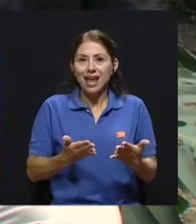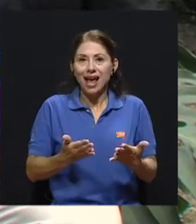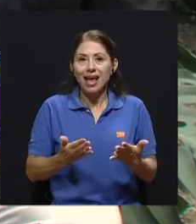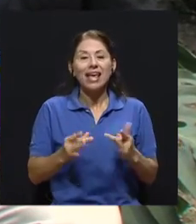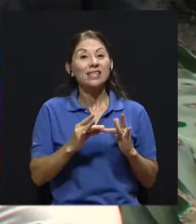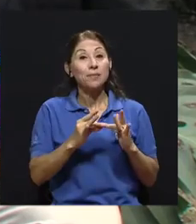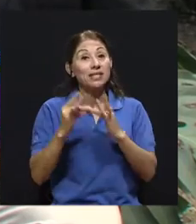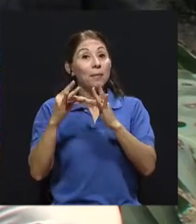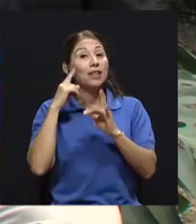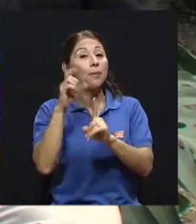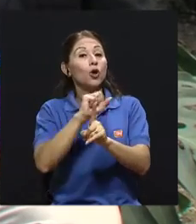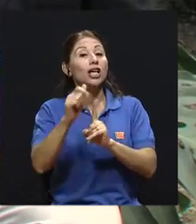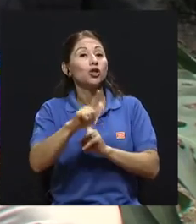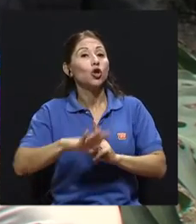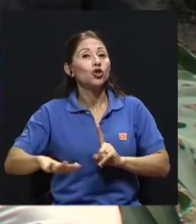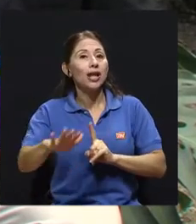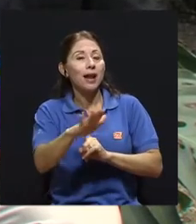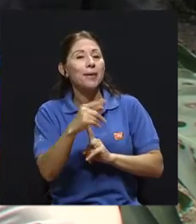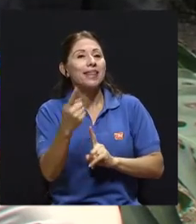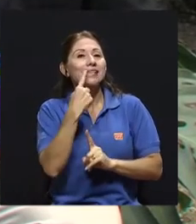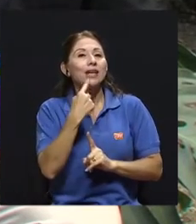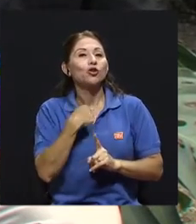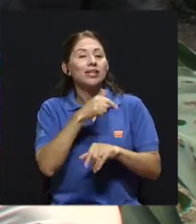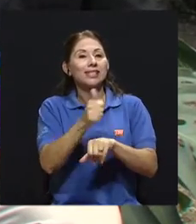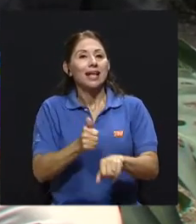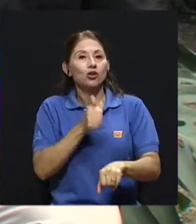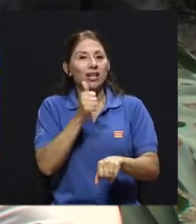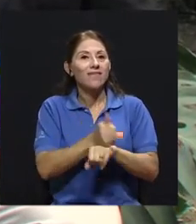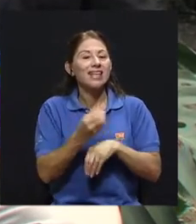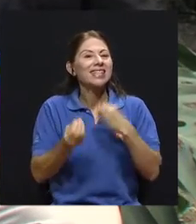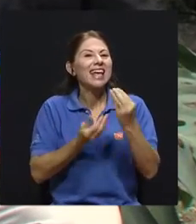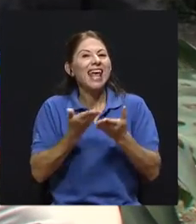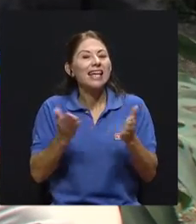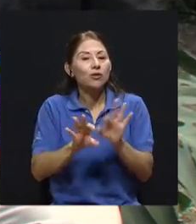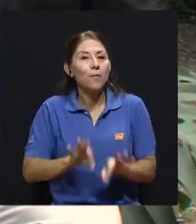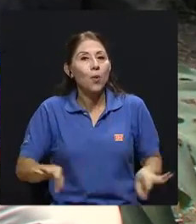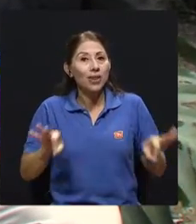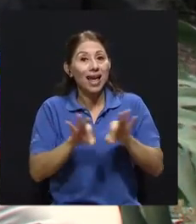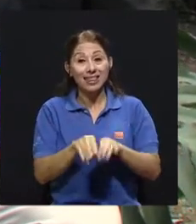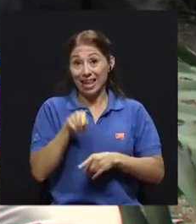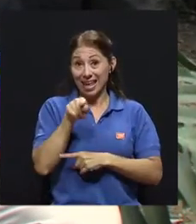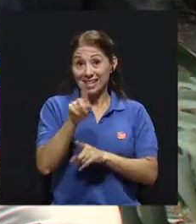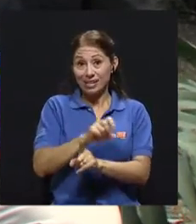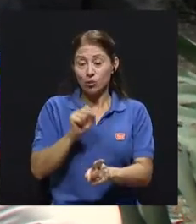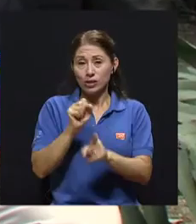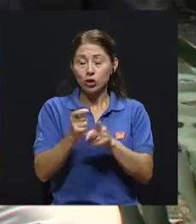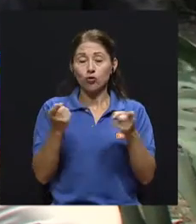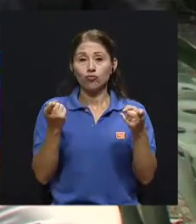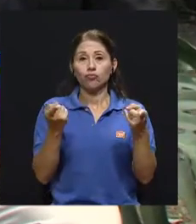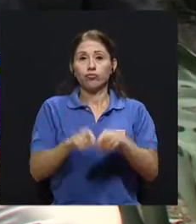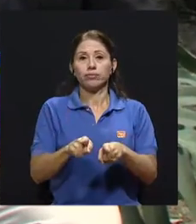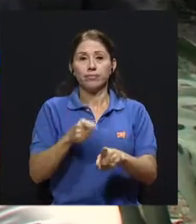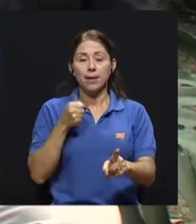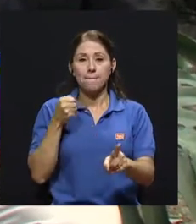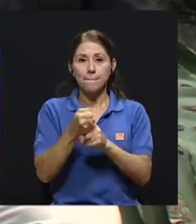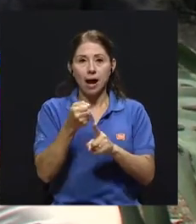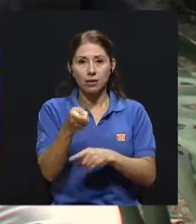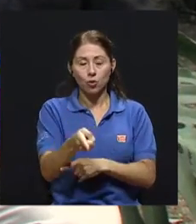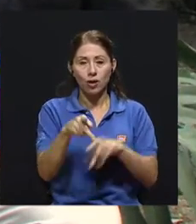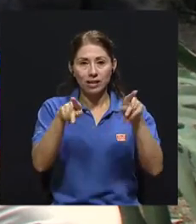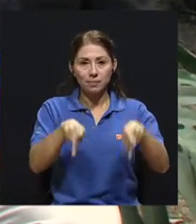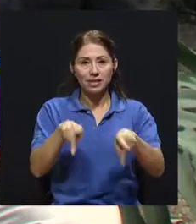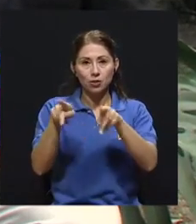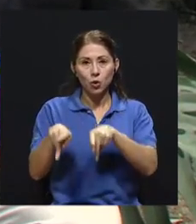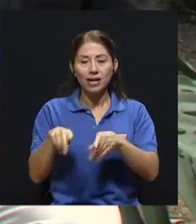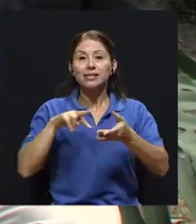relevante, va a tener un impacto emocional en las personas. Esto quiere decir que podríamos perfectamente